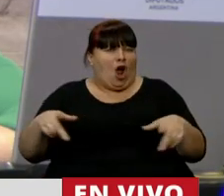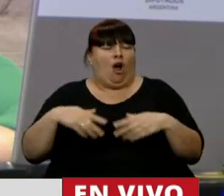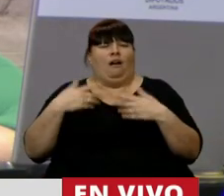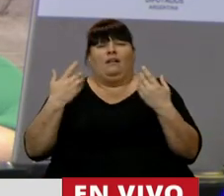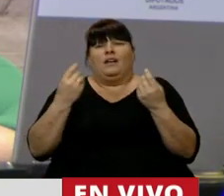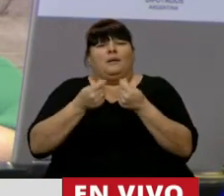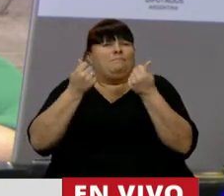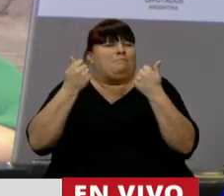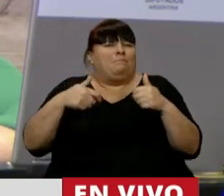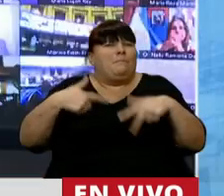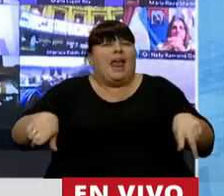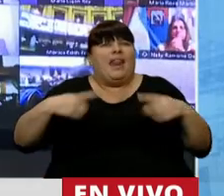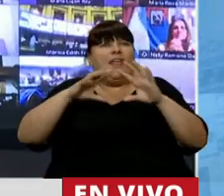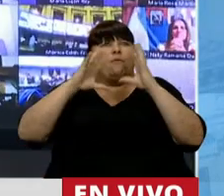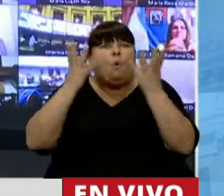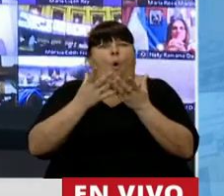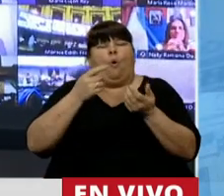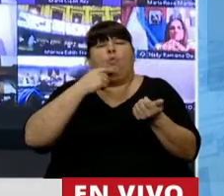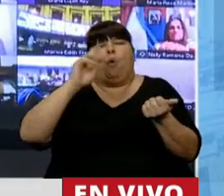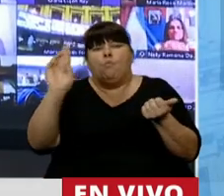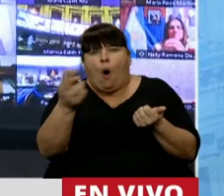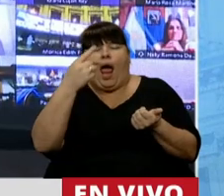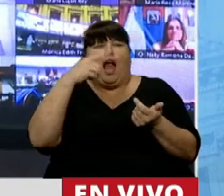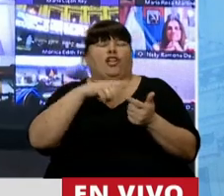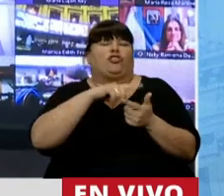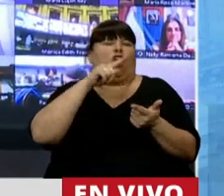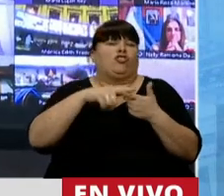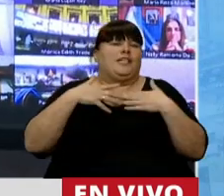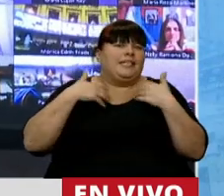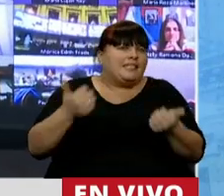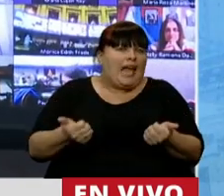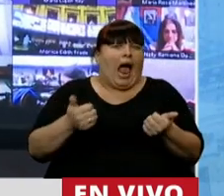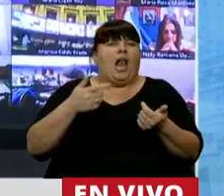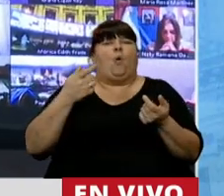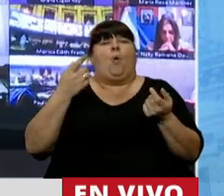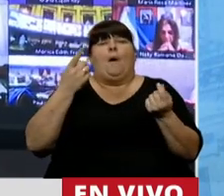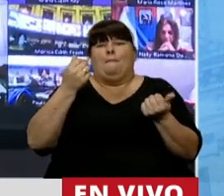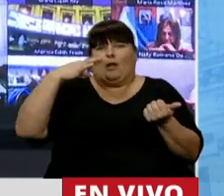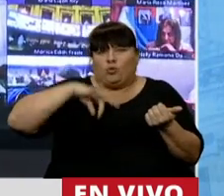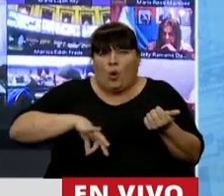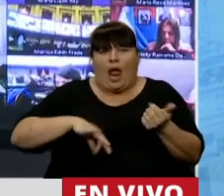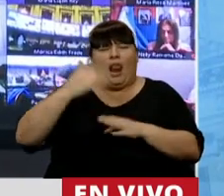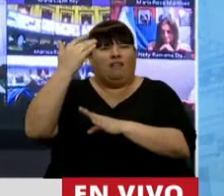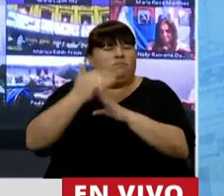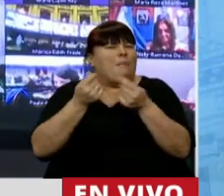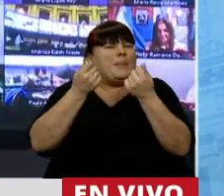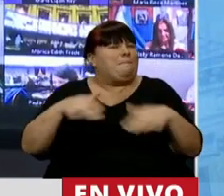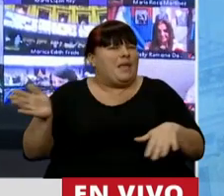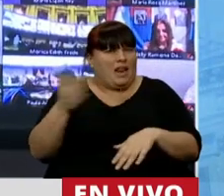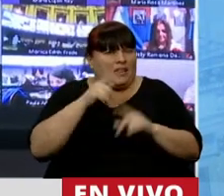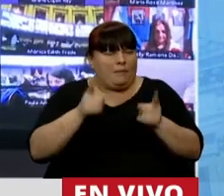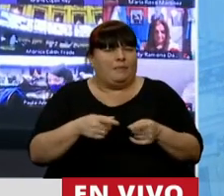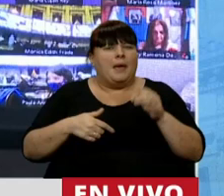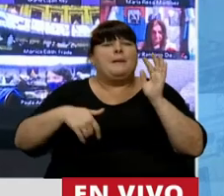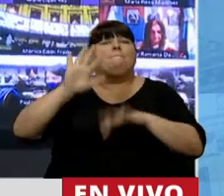enormes en todo el mundo, en vidas, en salud, en ingresos económicos. Y